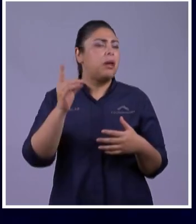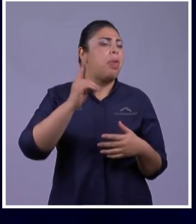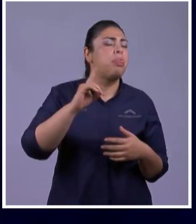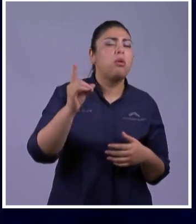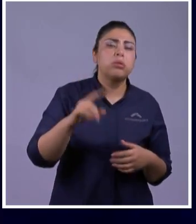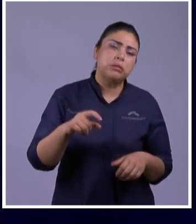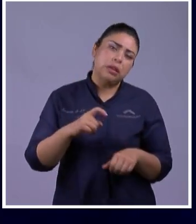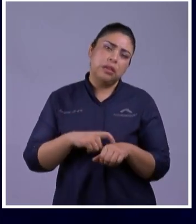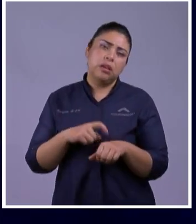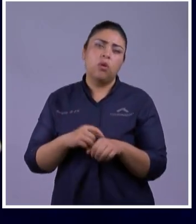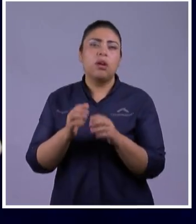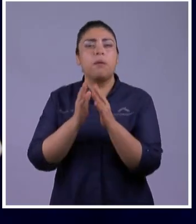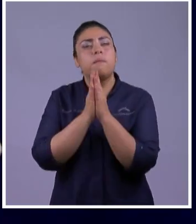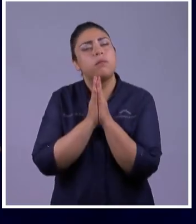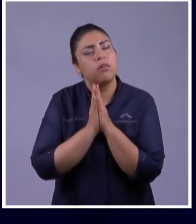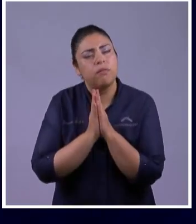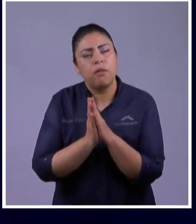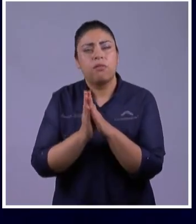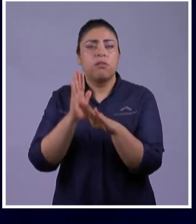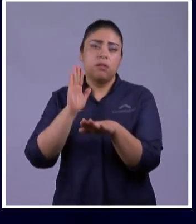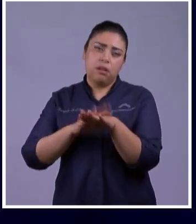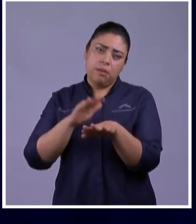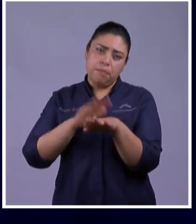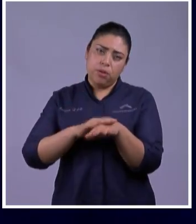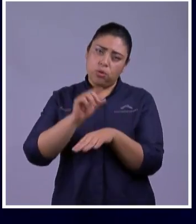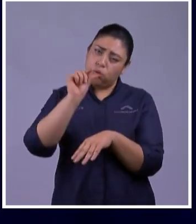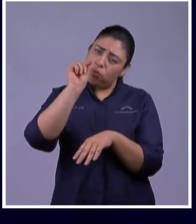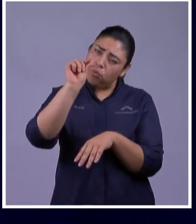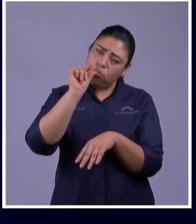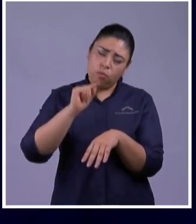Te Voy A Rogar Que Vayas Por Un Momento